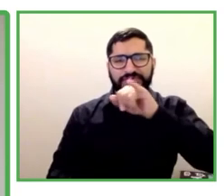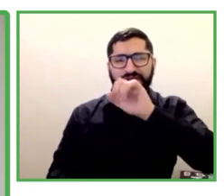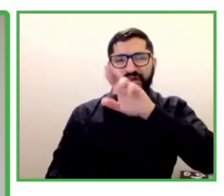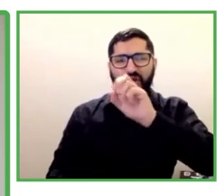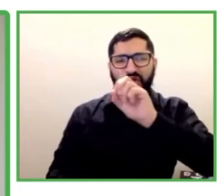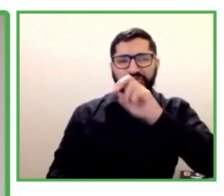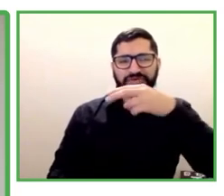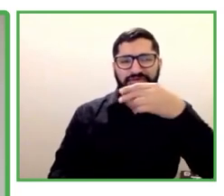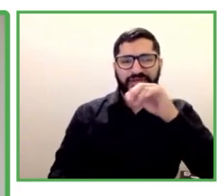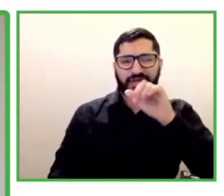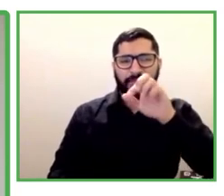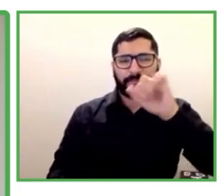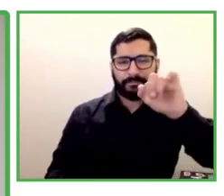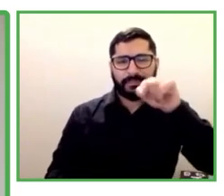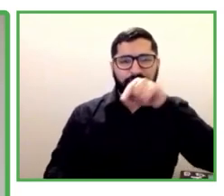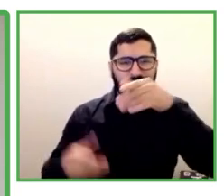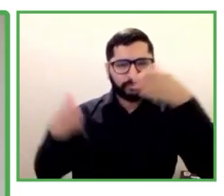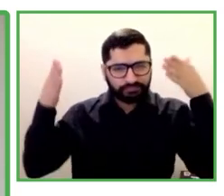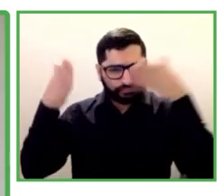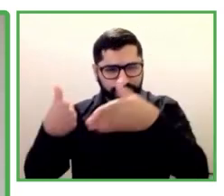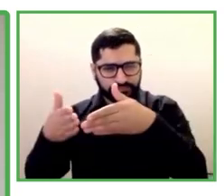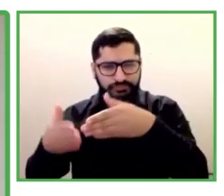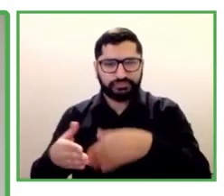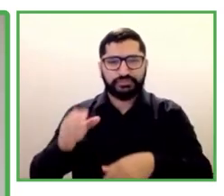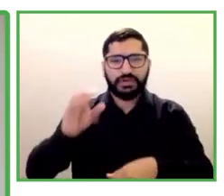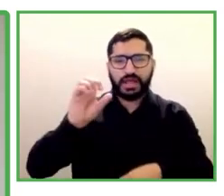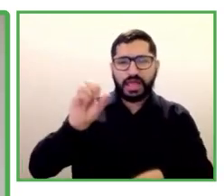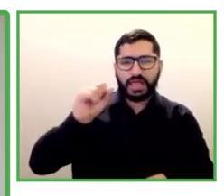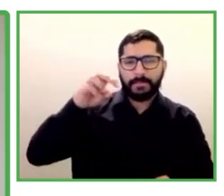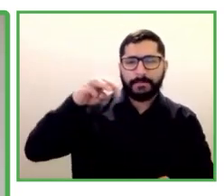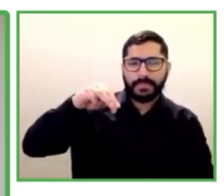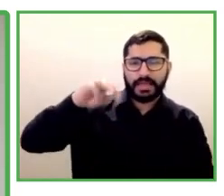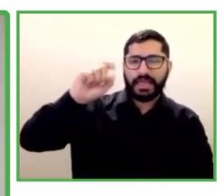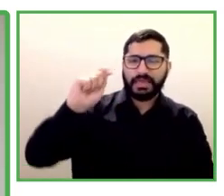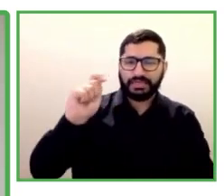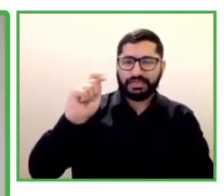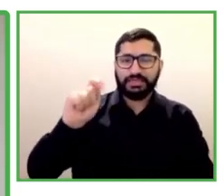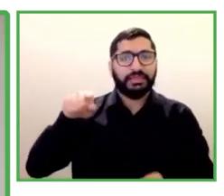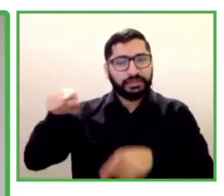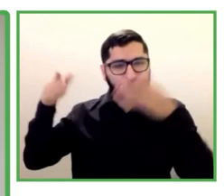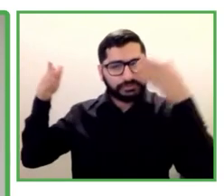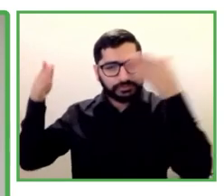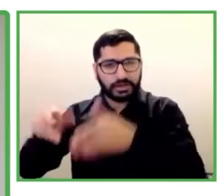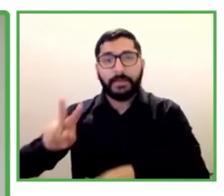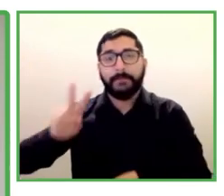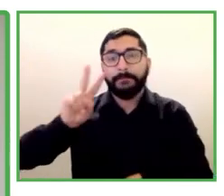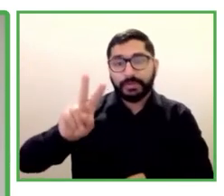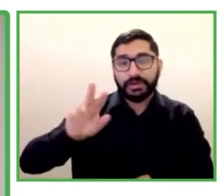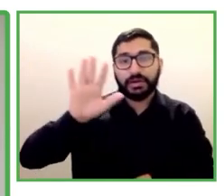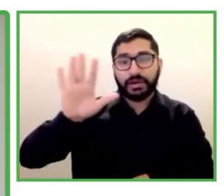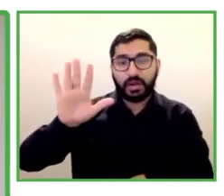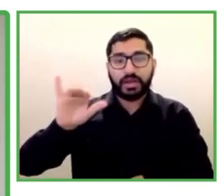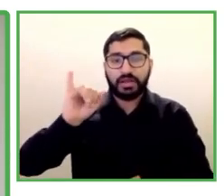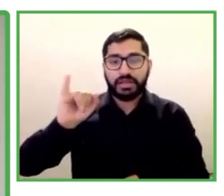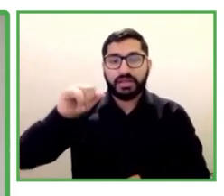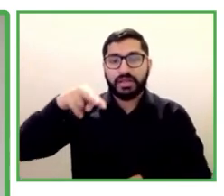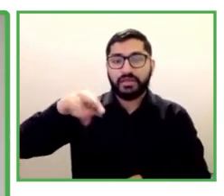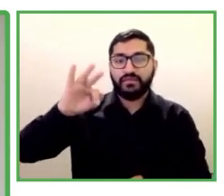Se considera como uno de los 25 mayores influencers de inclusión en el mundo.